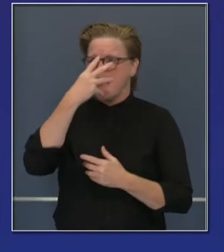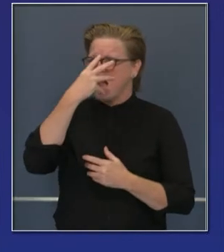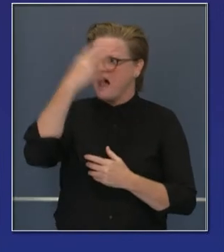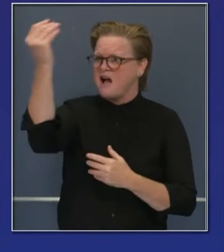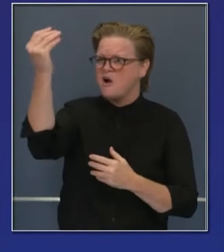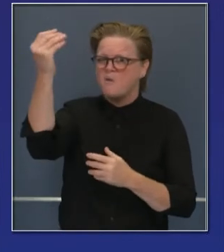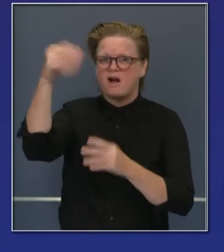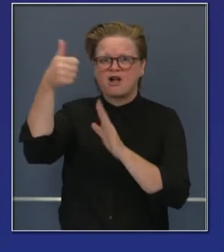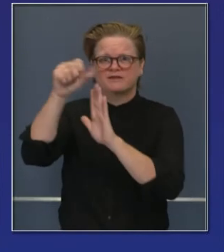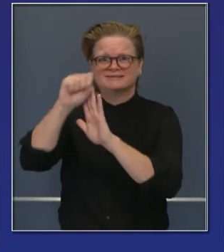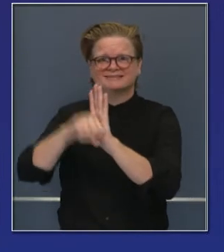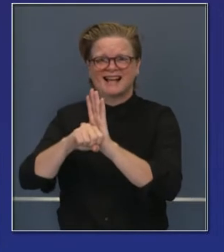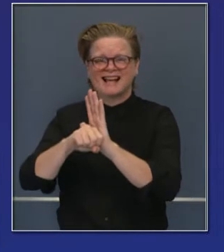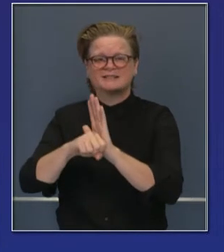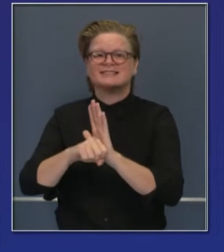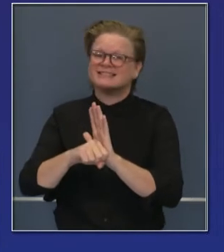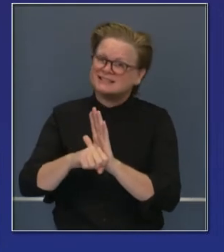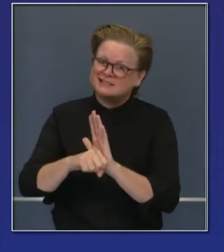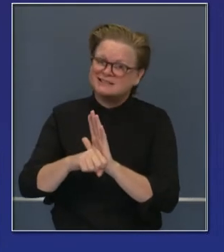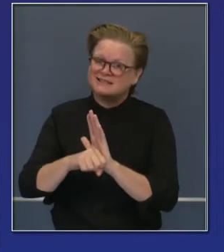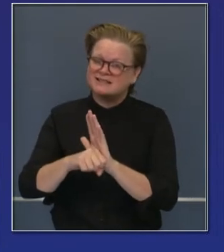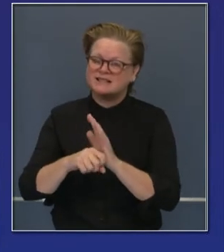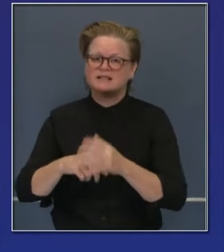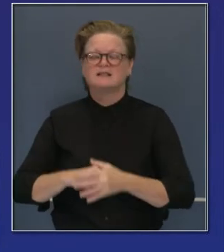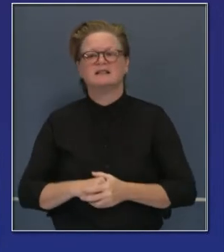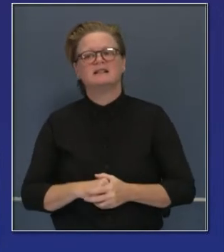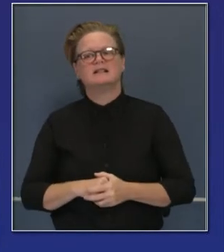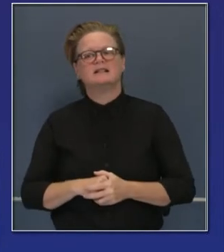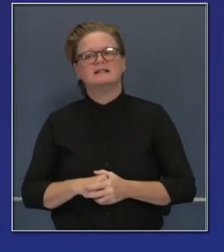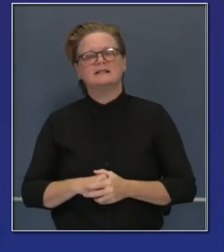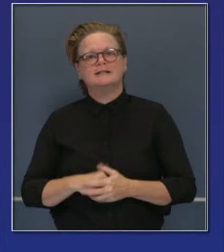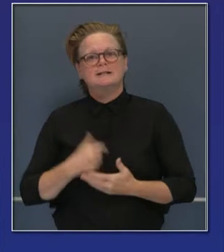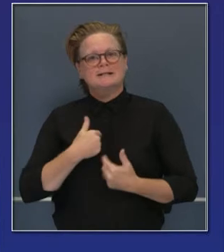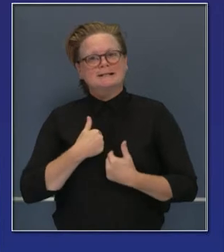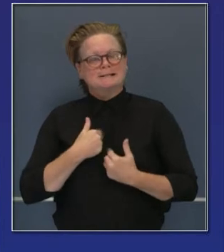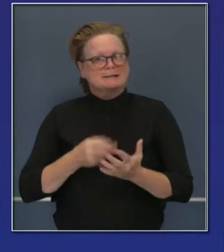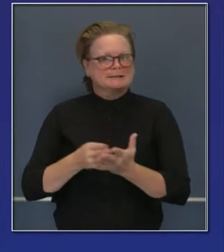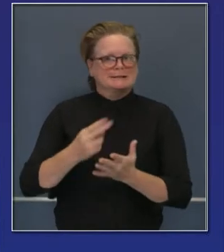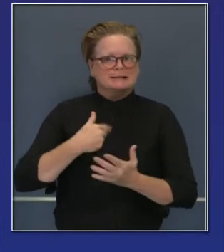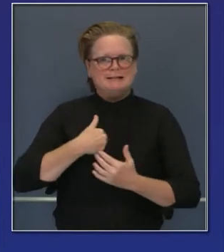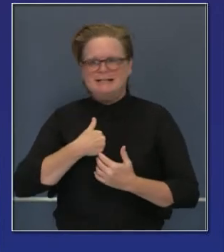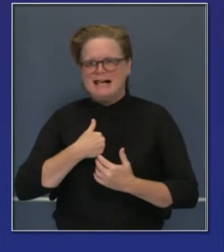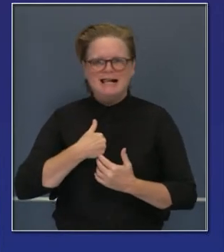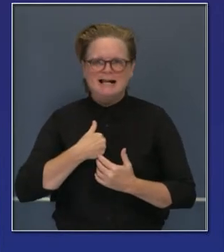respuesta.